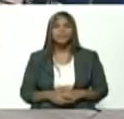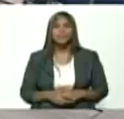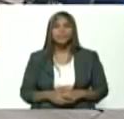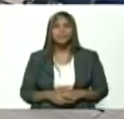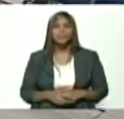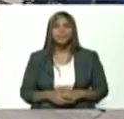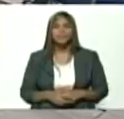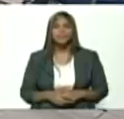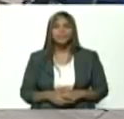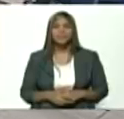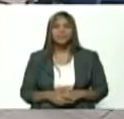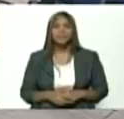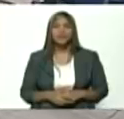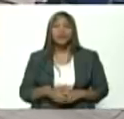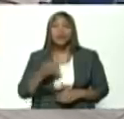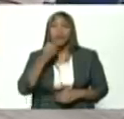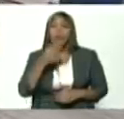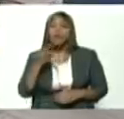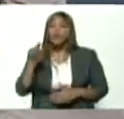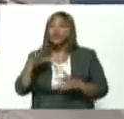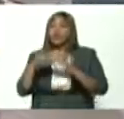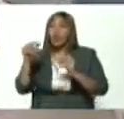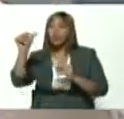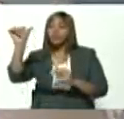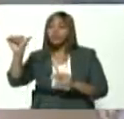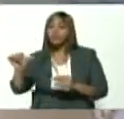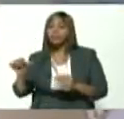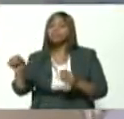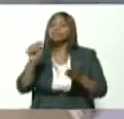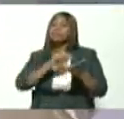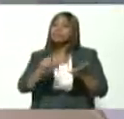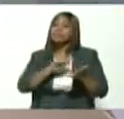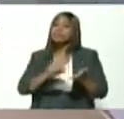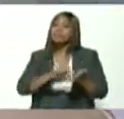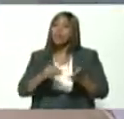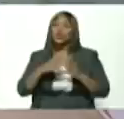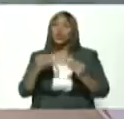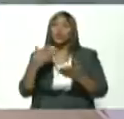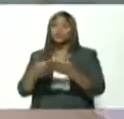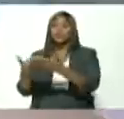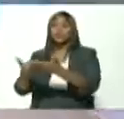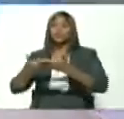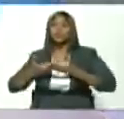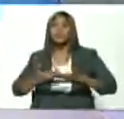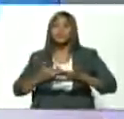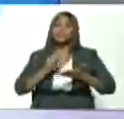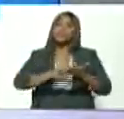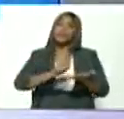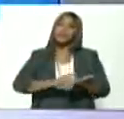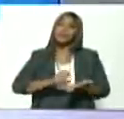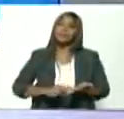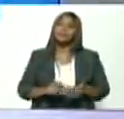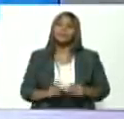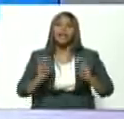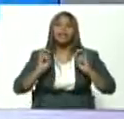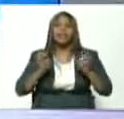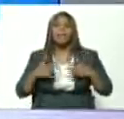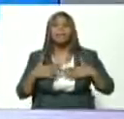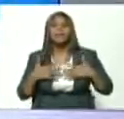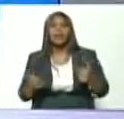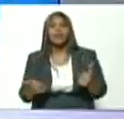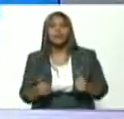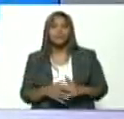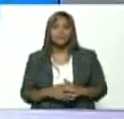muy contundente hay tomar nota de todas las recomendaciones y propuestas que trae Eliezer el tema de la salud